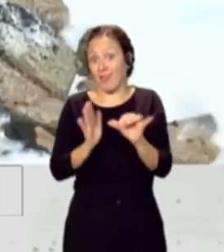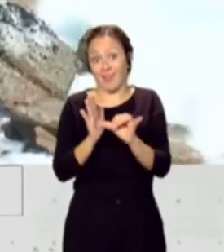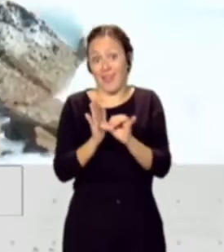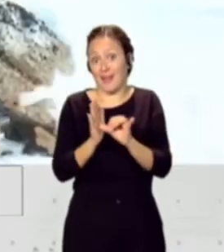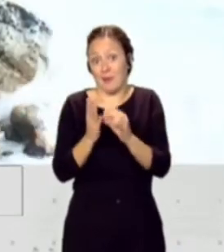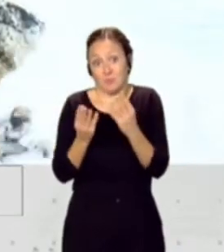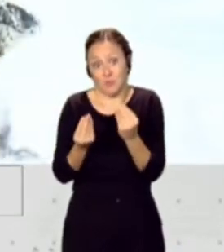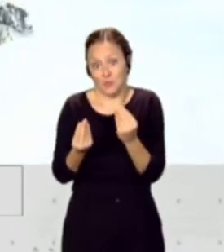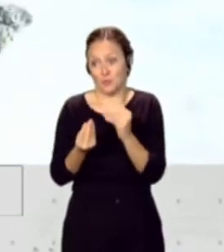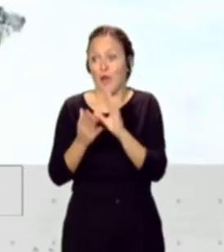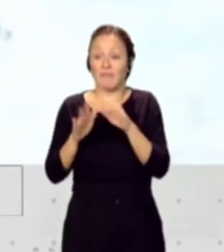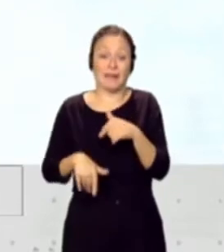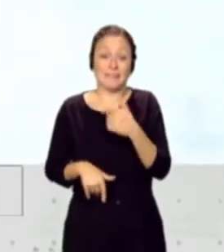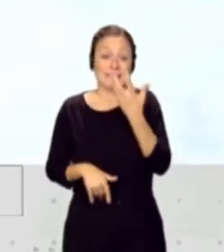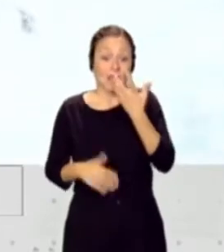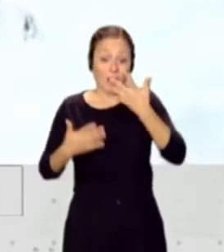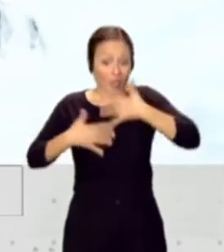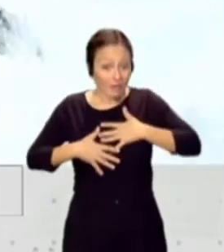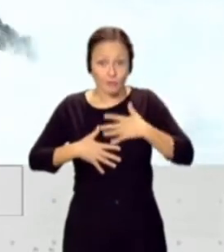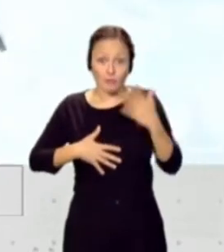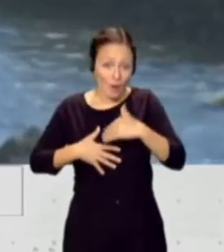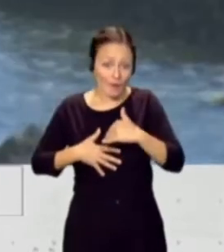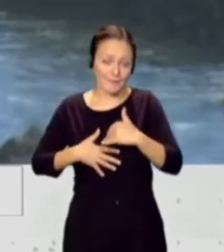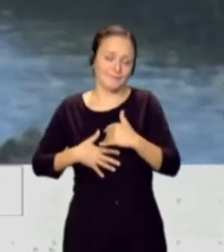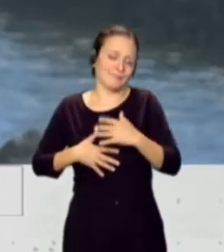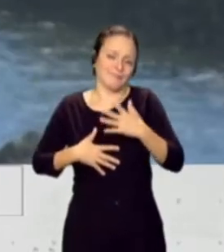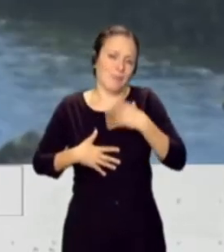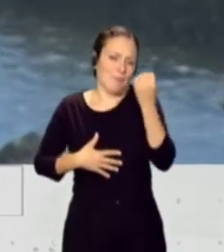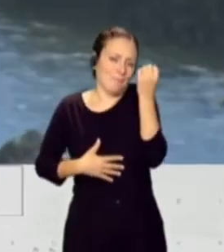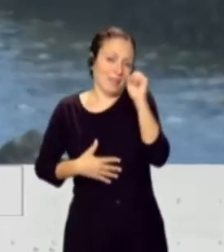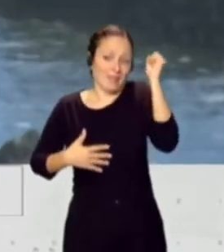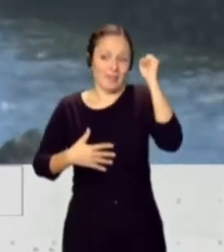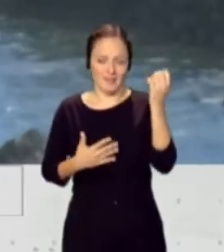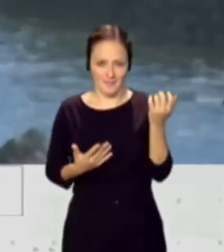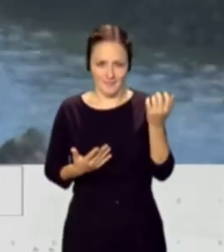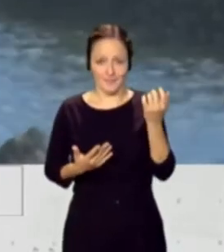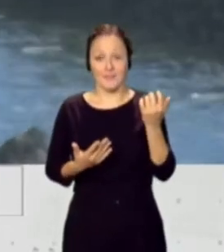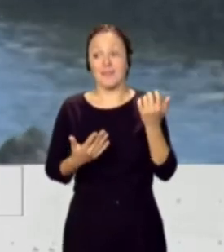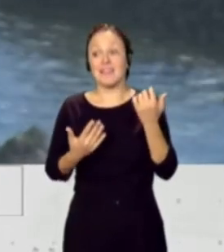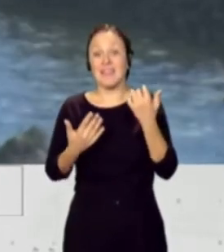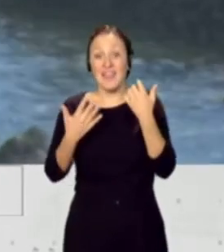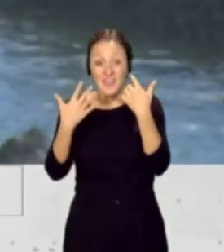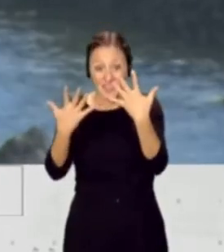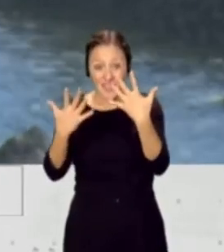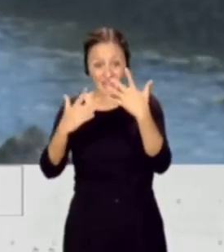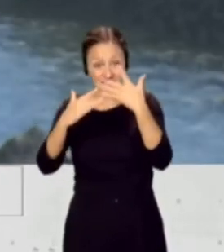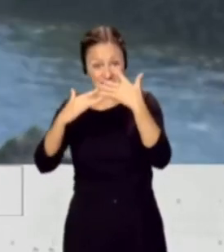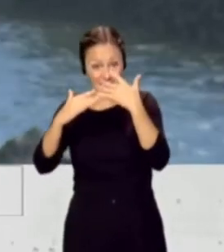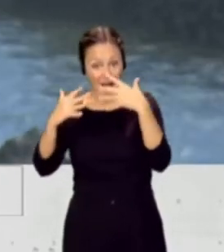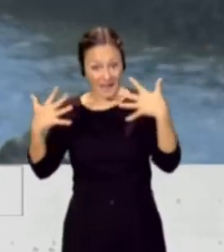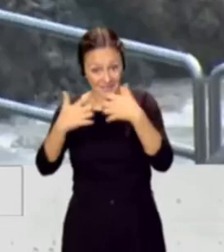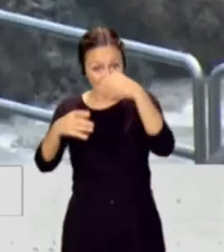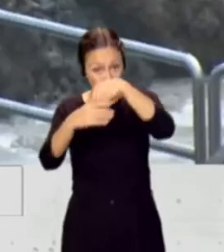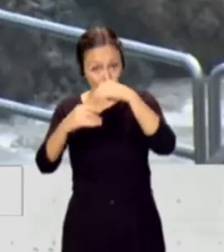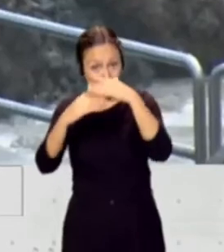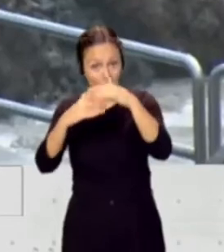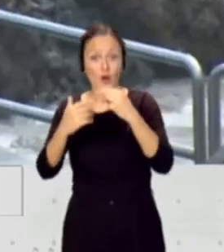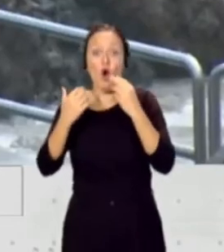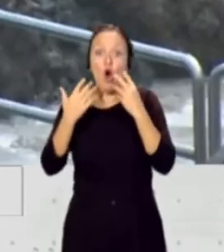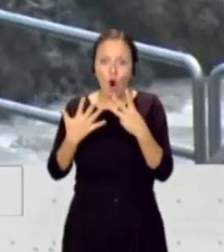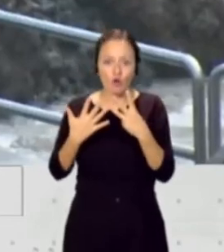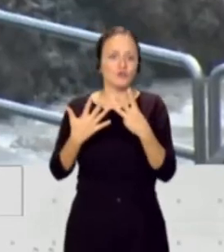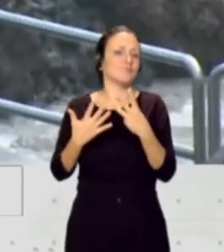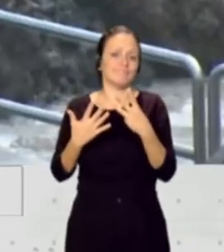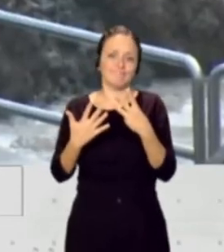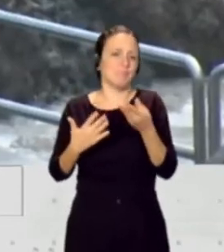el desconocimiento provoca el que sean negligentes y de cada 10 accidentes en el mar, Marta, 8 acaban en muerte. Sabemos